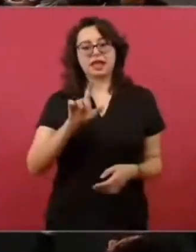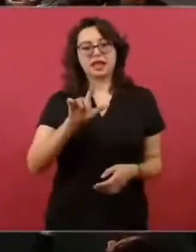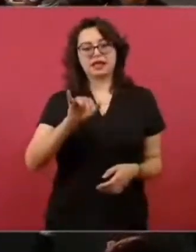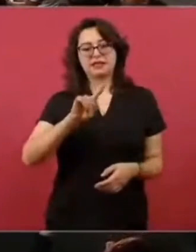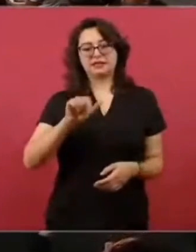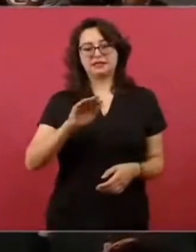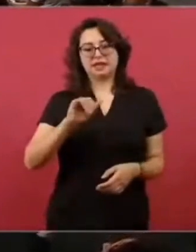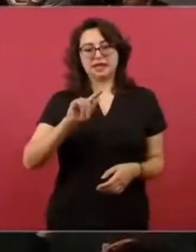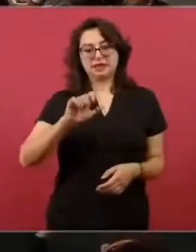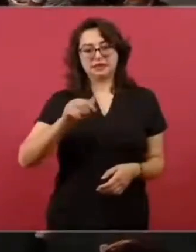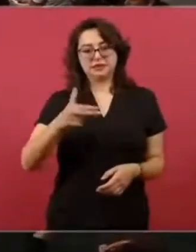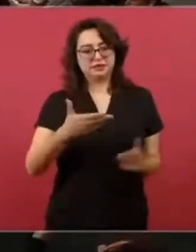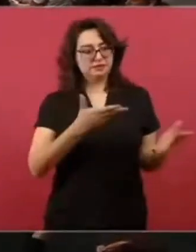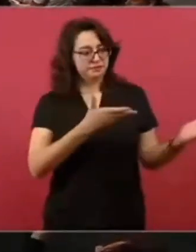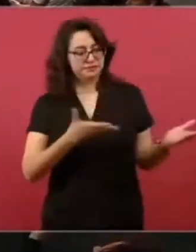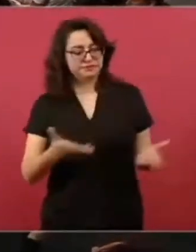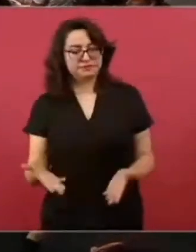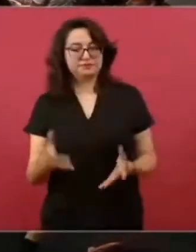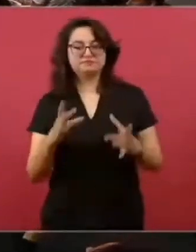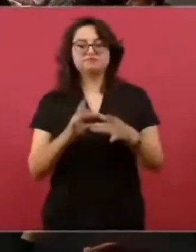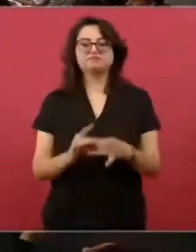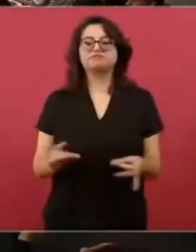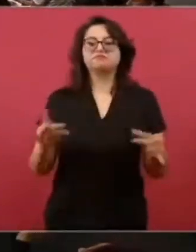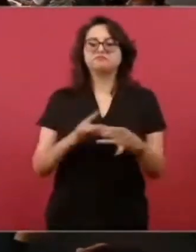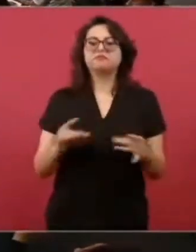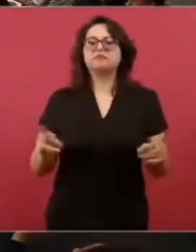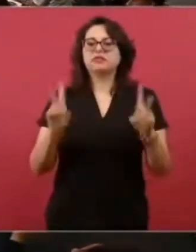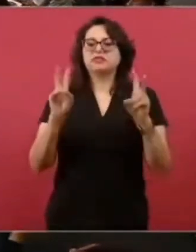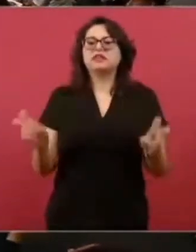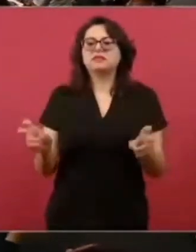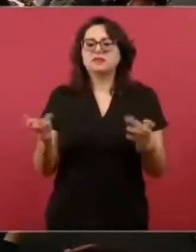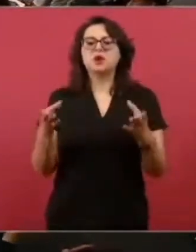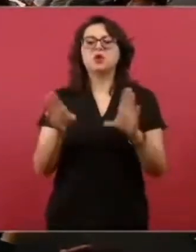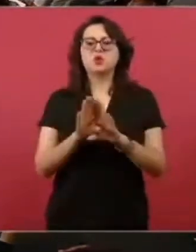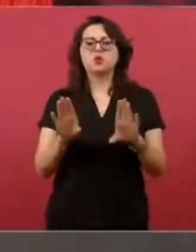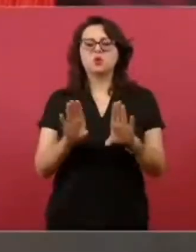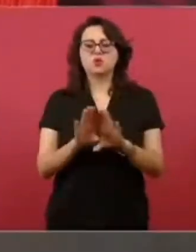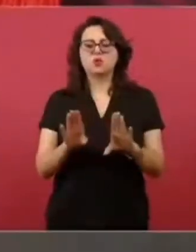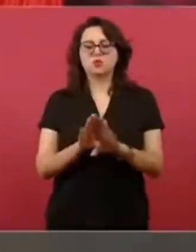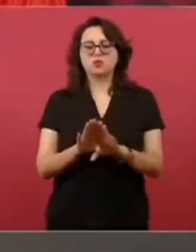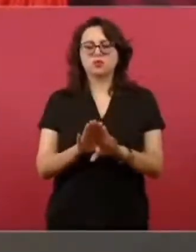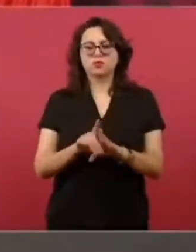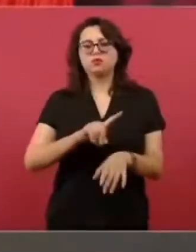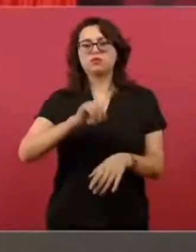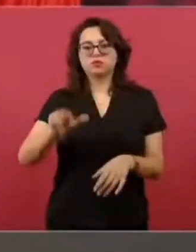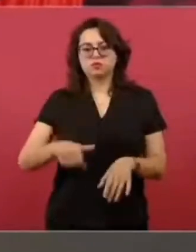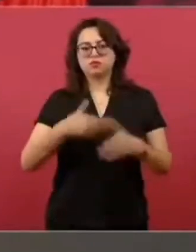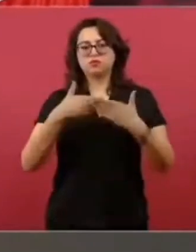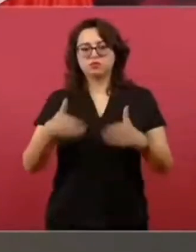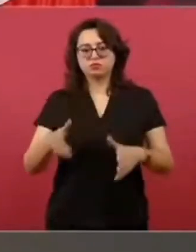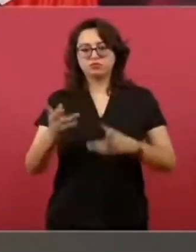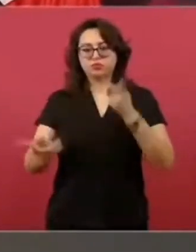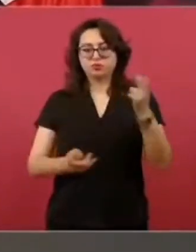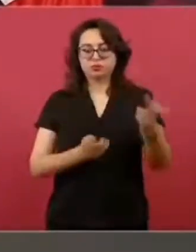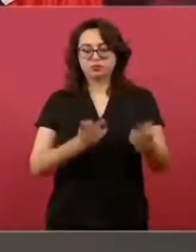estos casos y luego preguntas y respuestas.